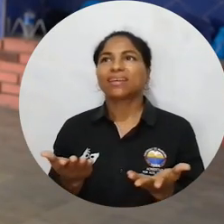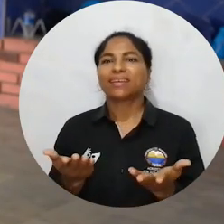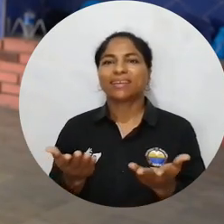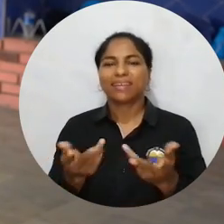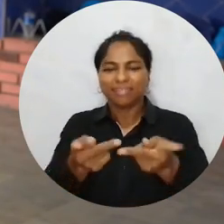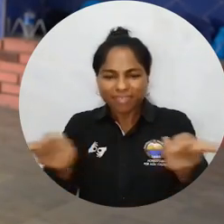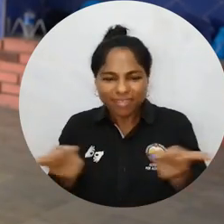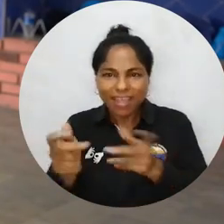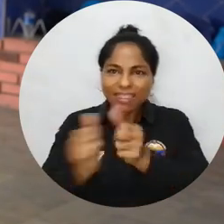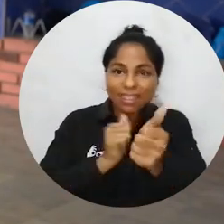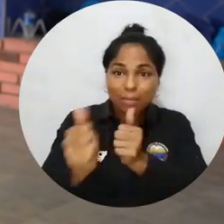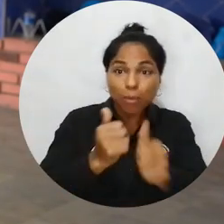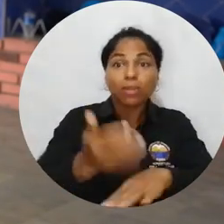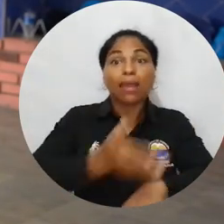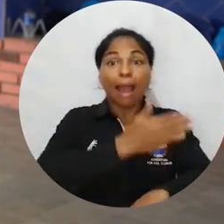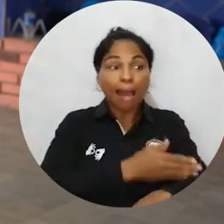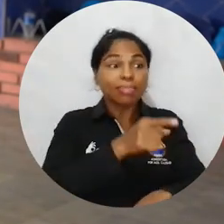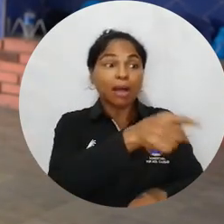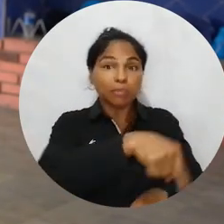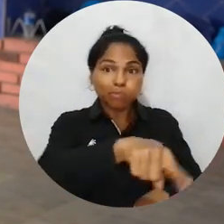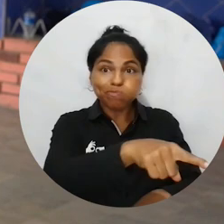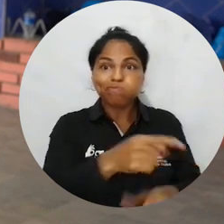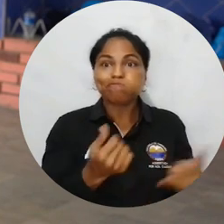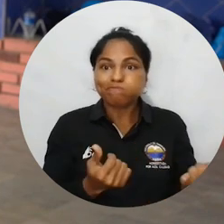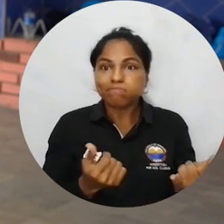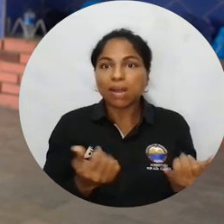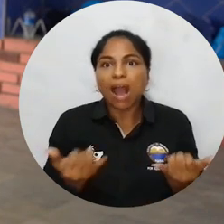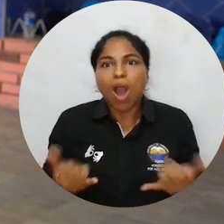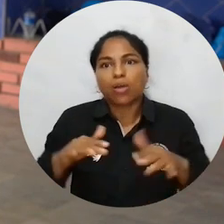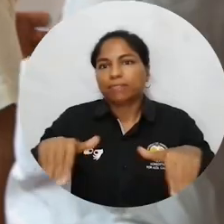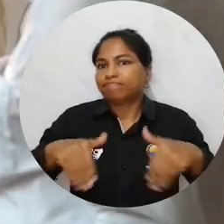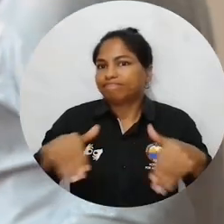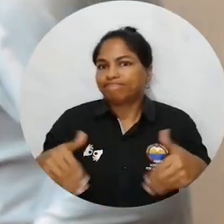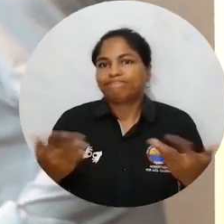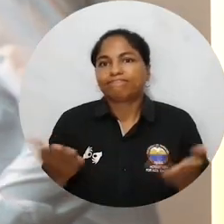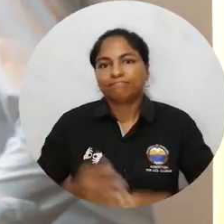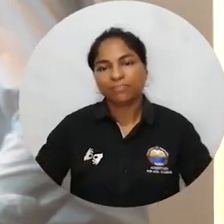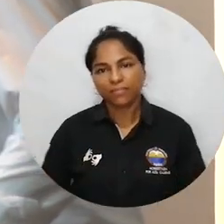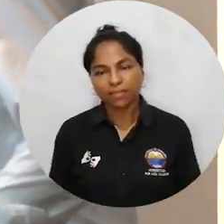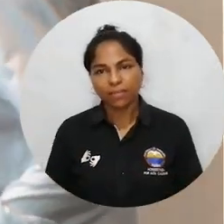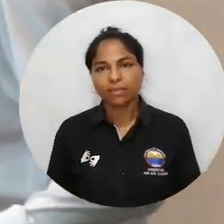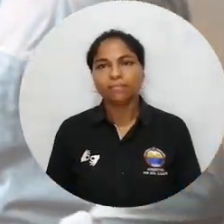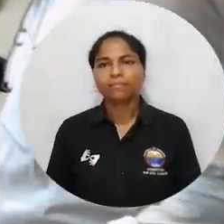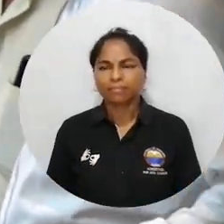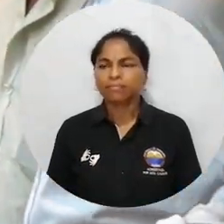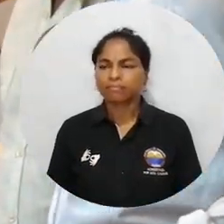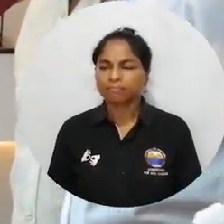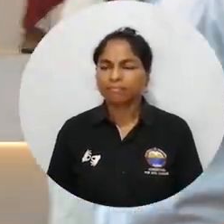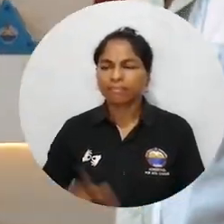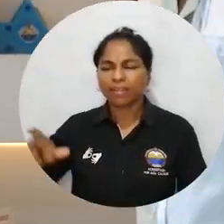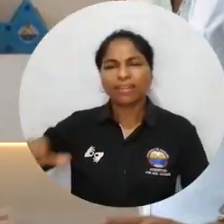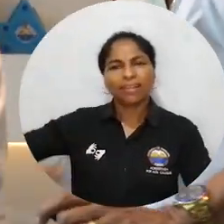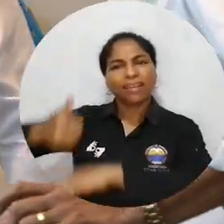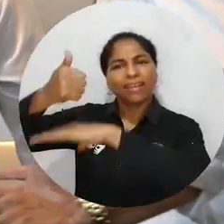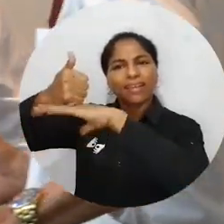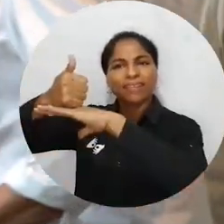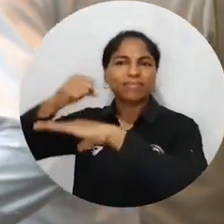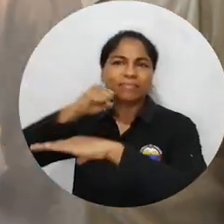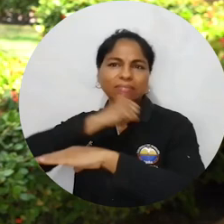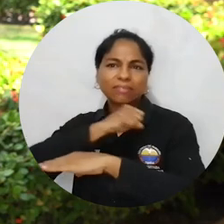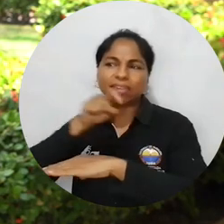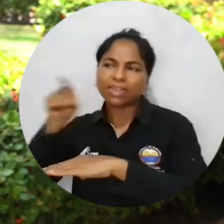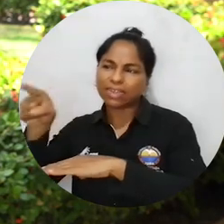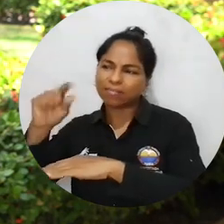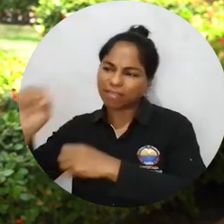poder reunirse, que no tengamos escenarios deportivos cuando teníamos todos los escenarios deportivos. Bajo la dirección del doctor Pablo Vera